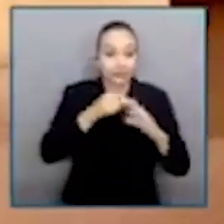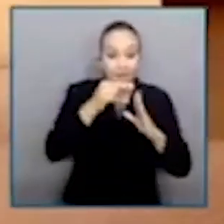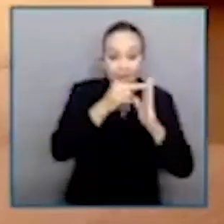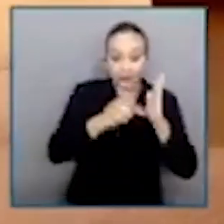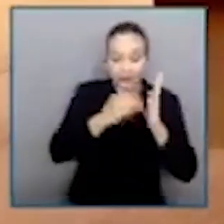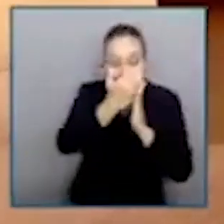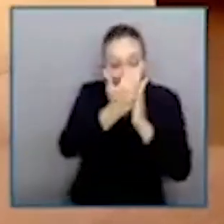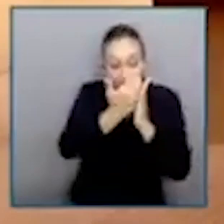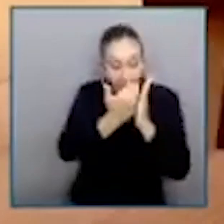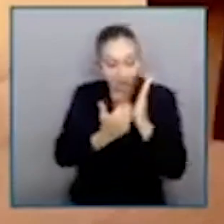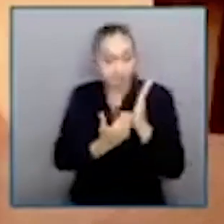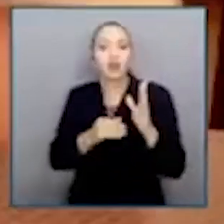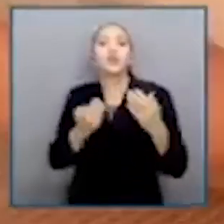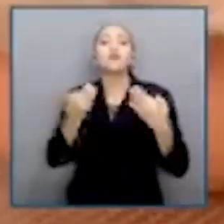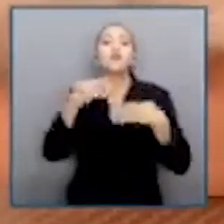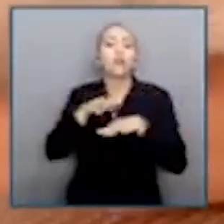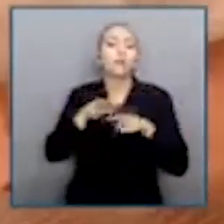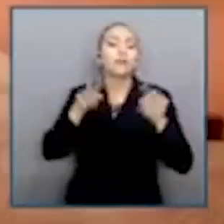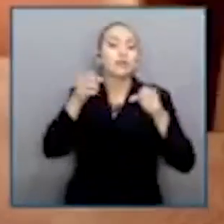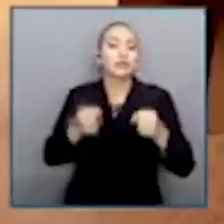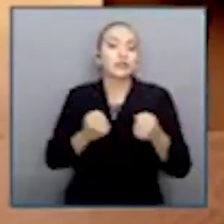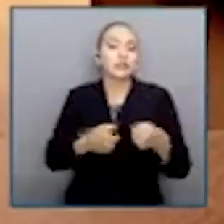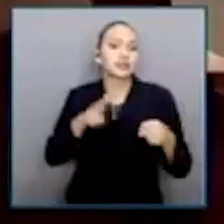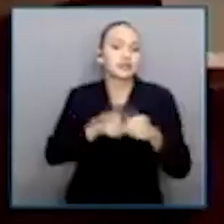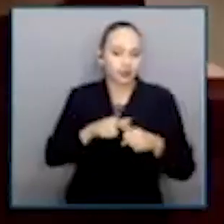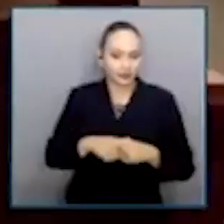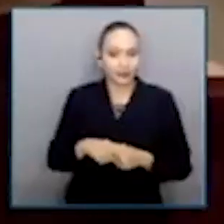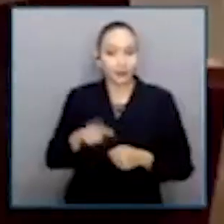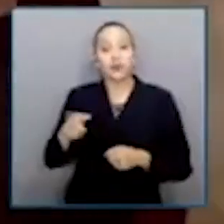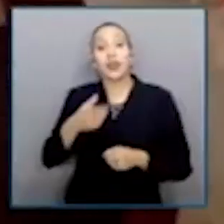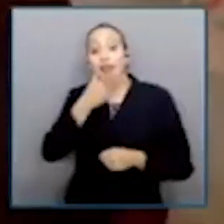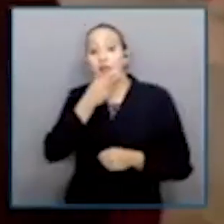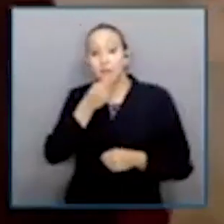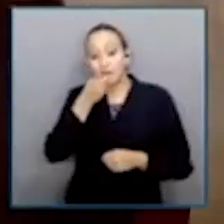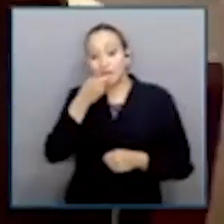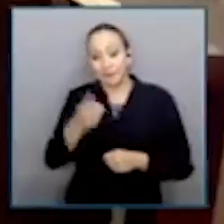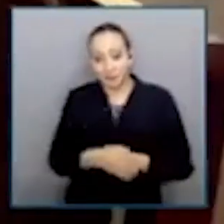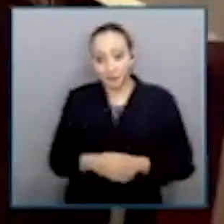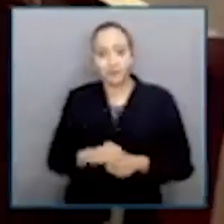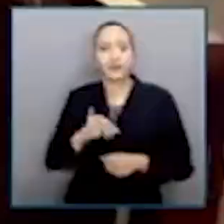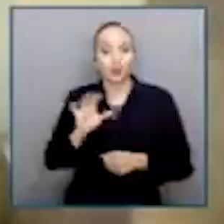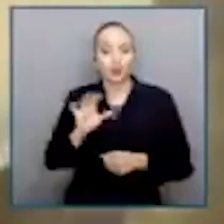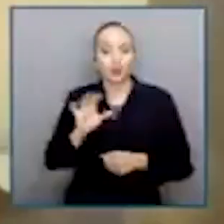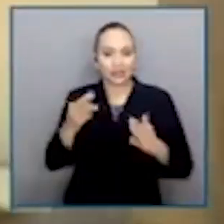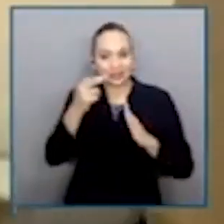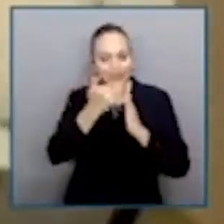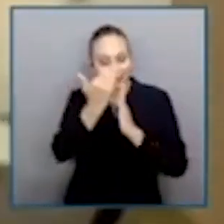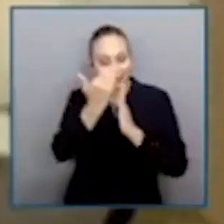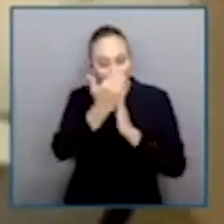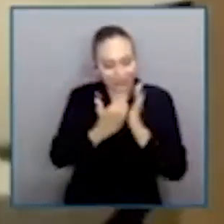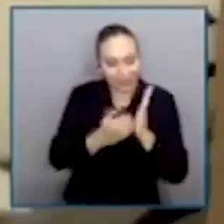sobre seguridad social, Vidal Bermúdez indicó que al final, tanto la creación como la implementación de políticas públicas